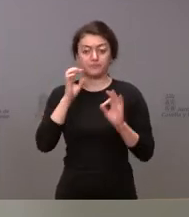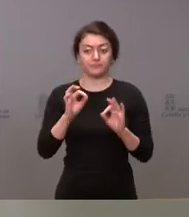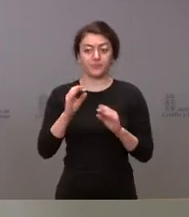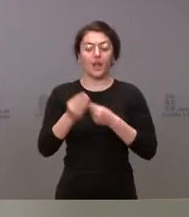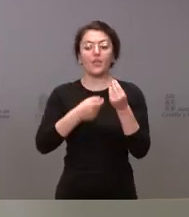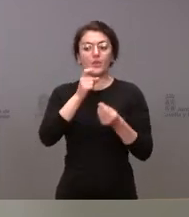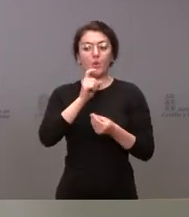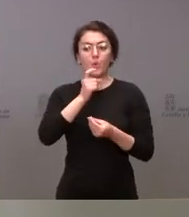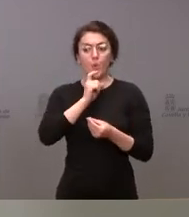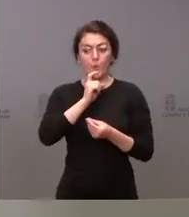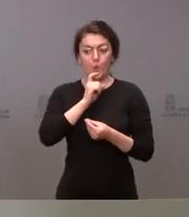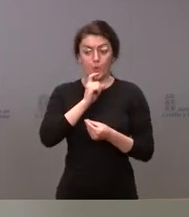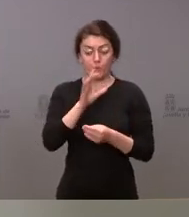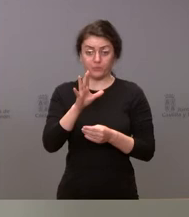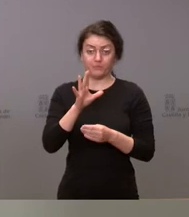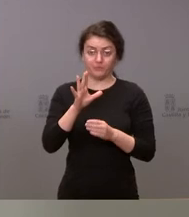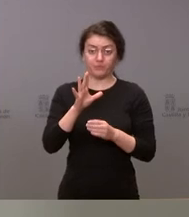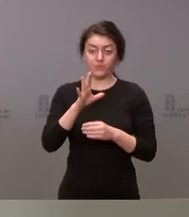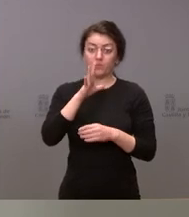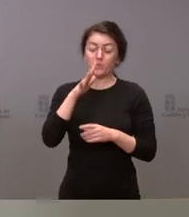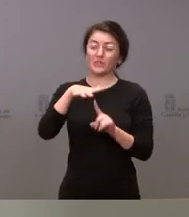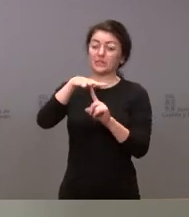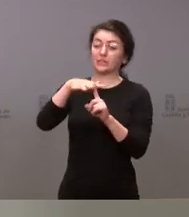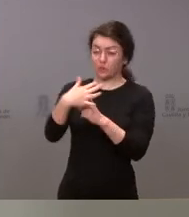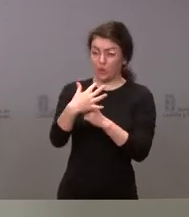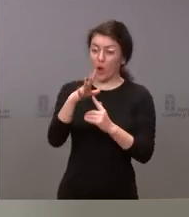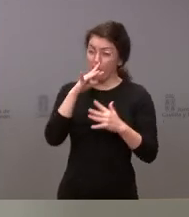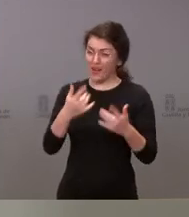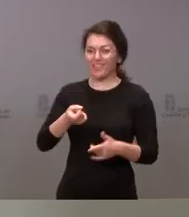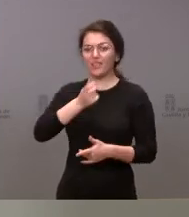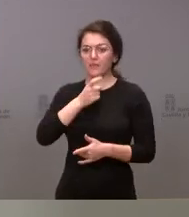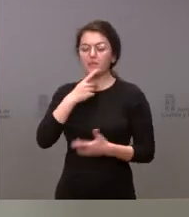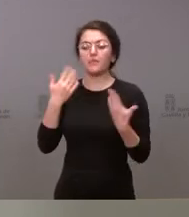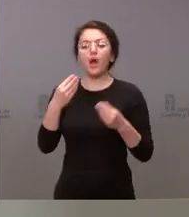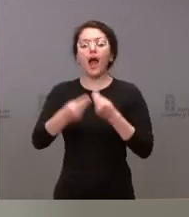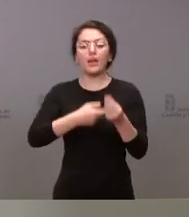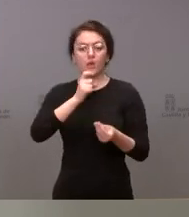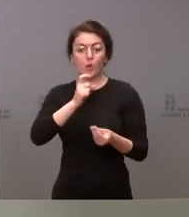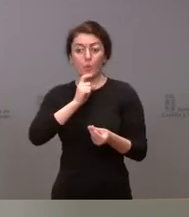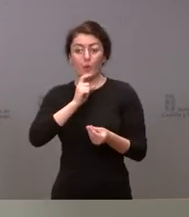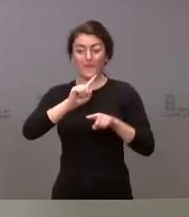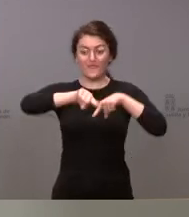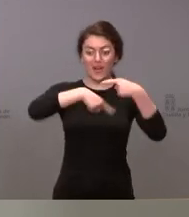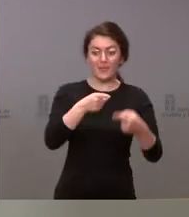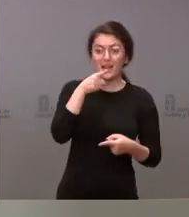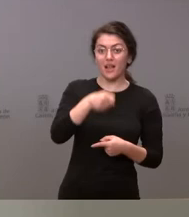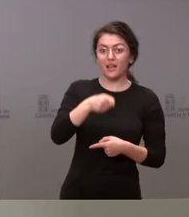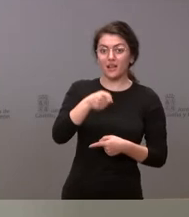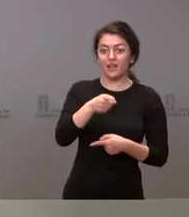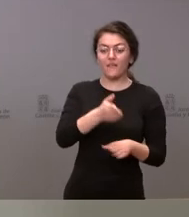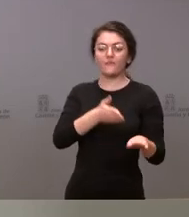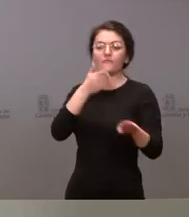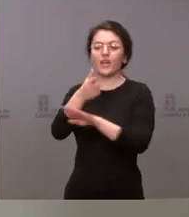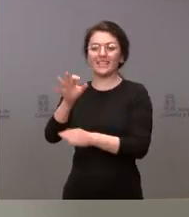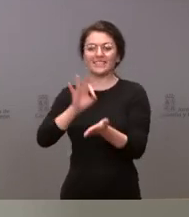dentro de la complejidad e indefinición de la situación actual es que estas familias se pudieran dirigir tanto al servicio